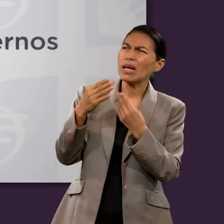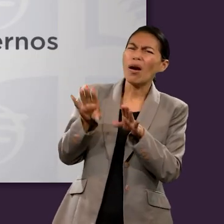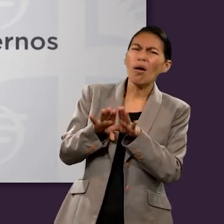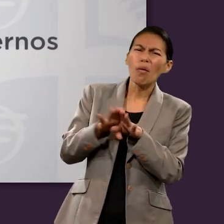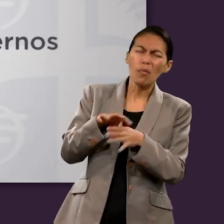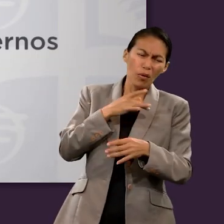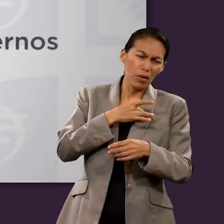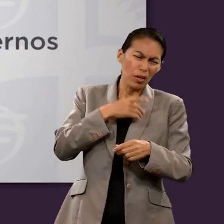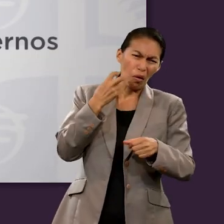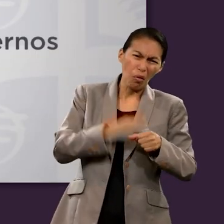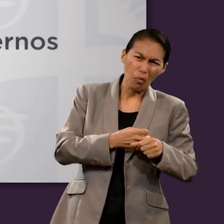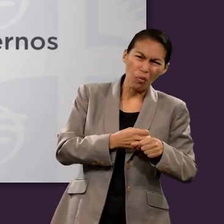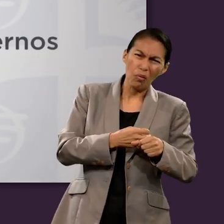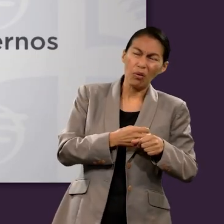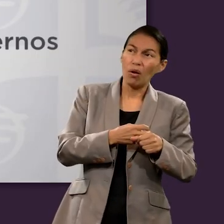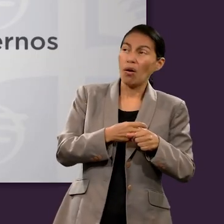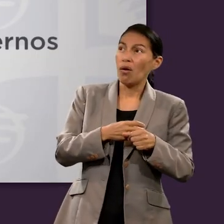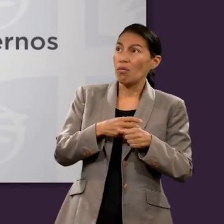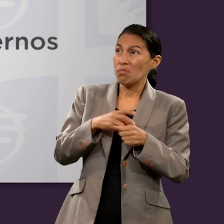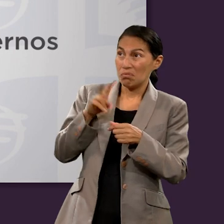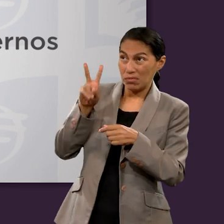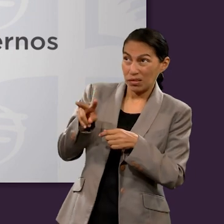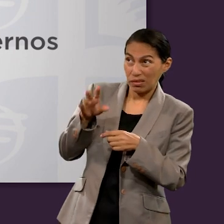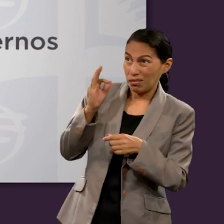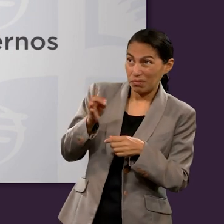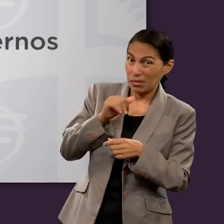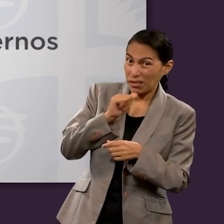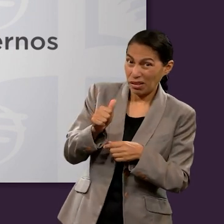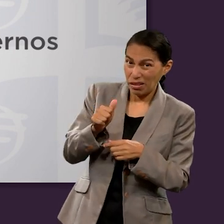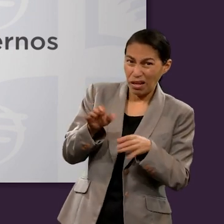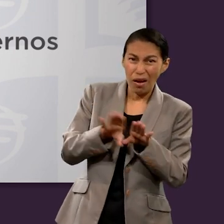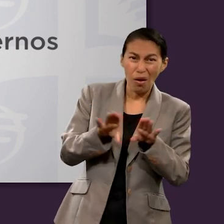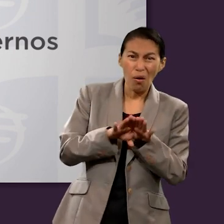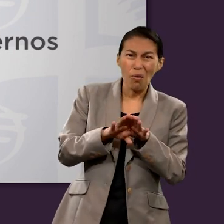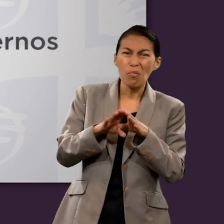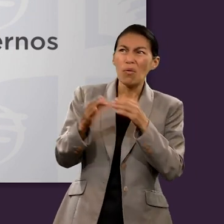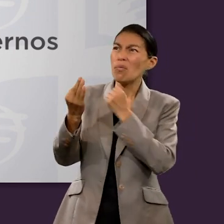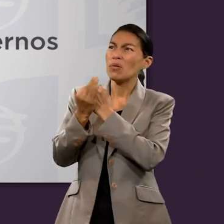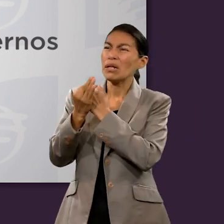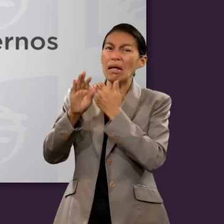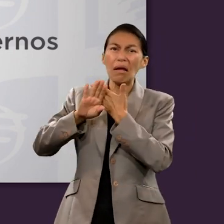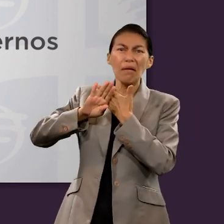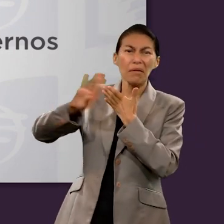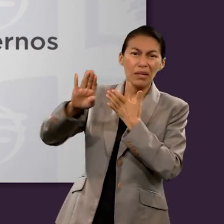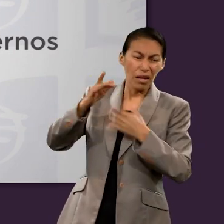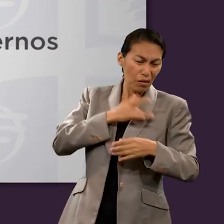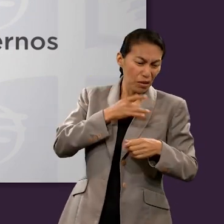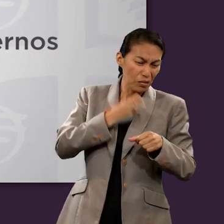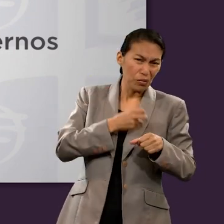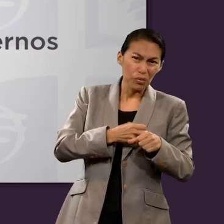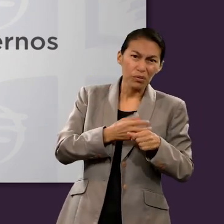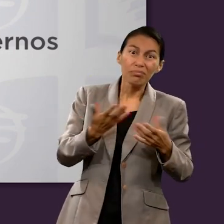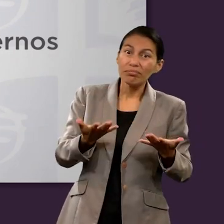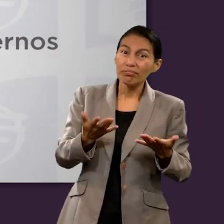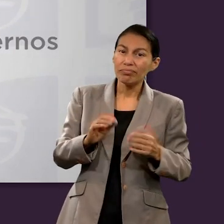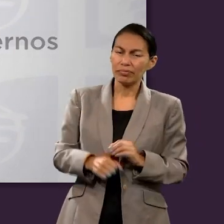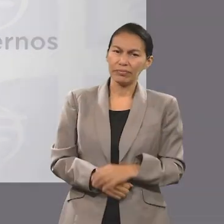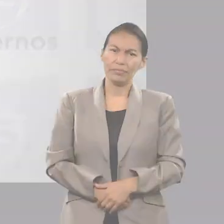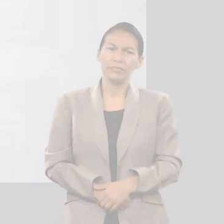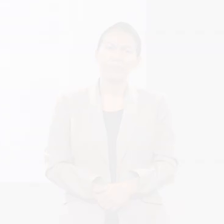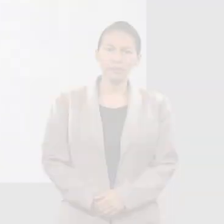acerca de cuán duro puede volverse el corazón humano hacia la verdad y qué podemos hacer para protegernos de esto?